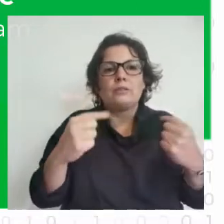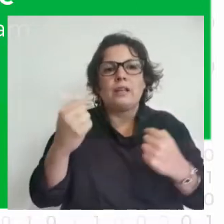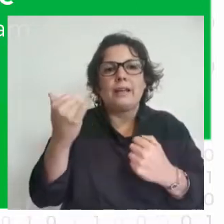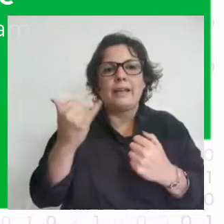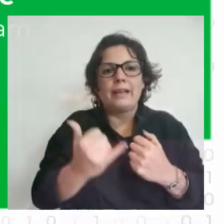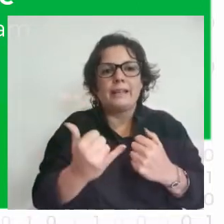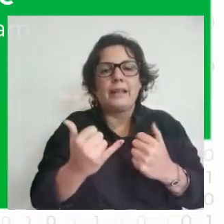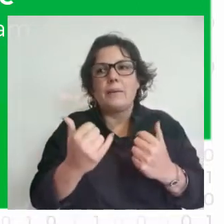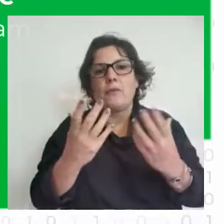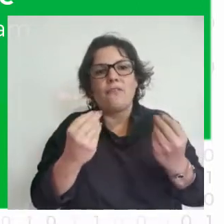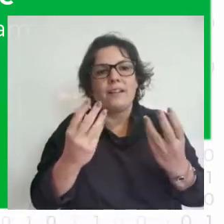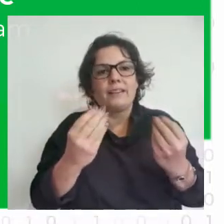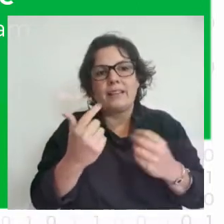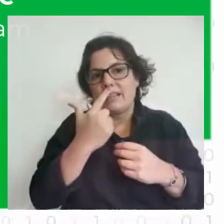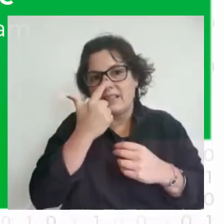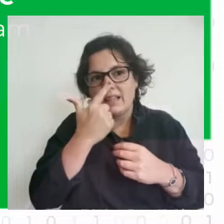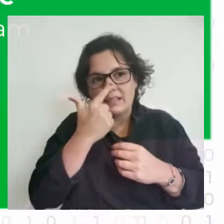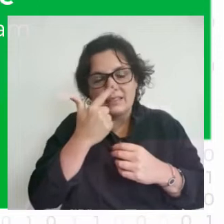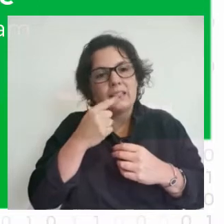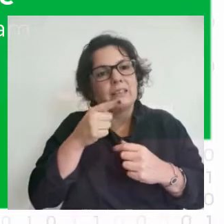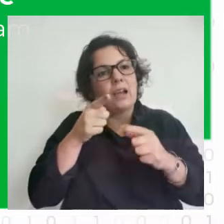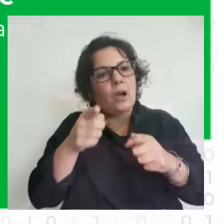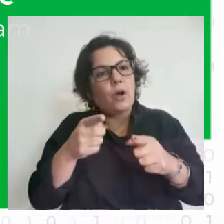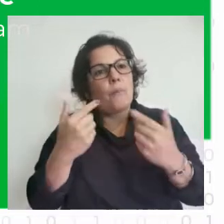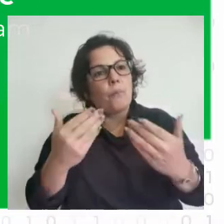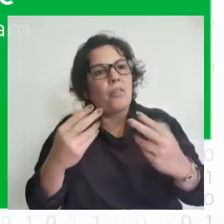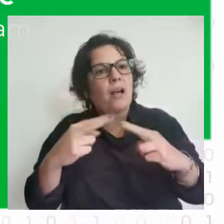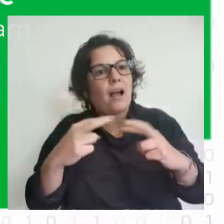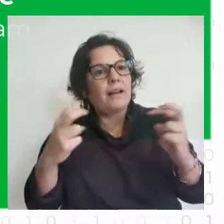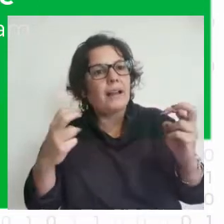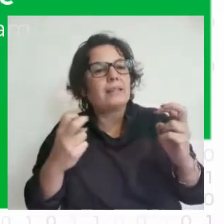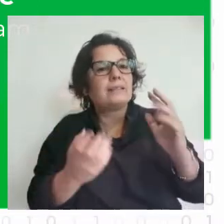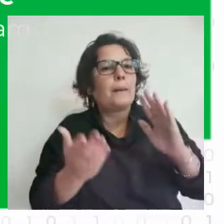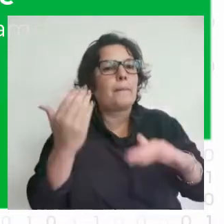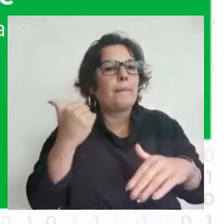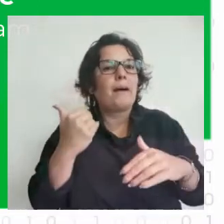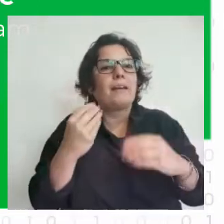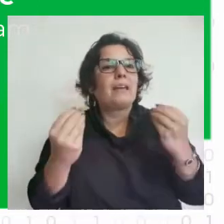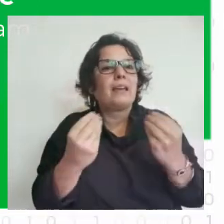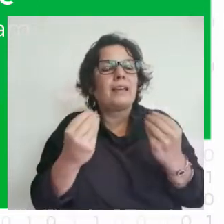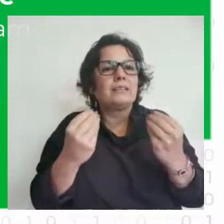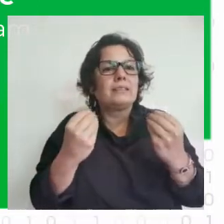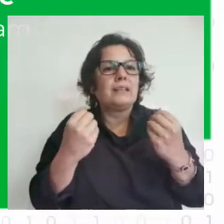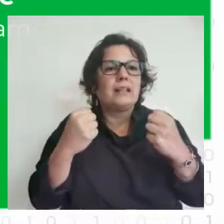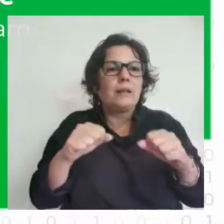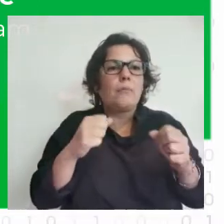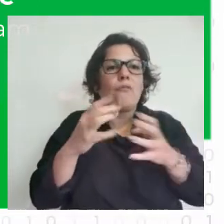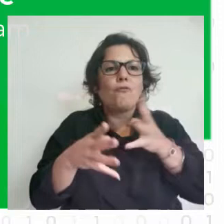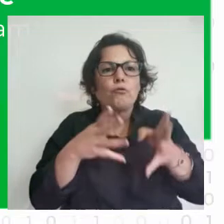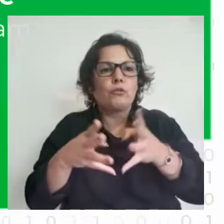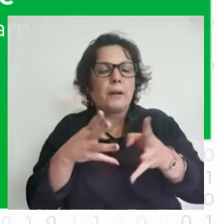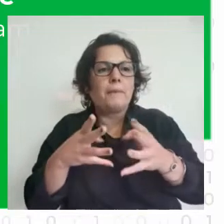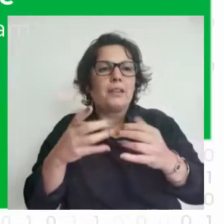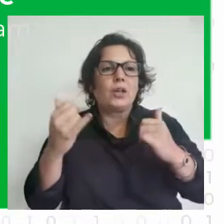interesante y desde ahí se puede analizar mucho más lo que es el deporte y el funcionamiento que tiene